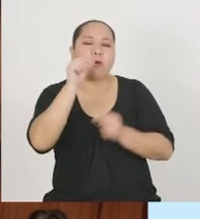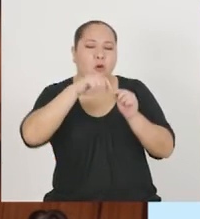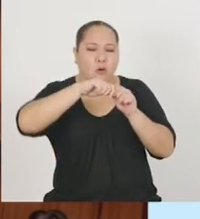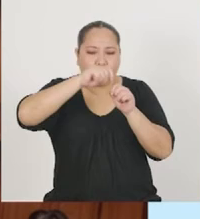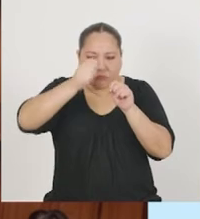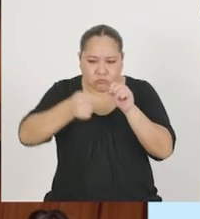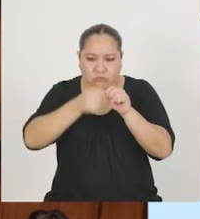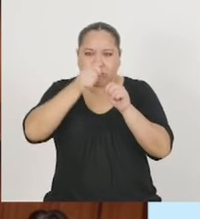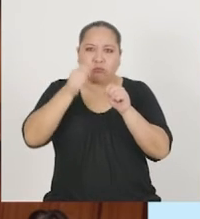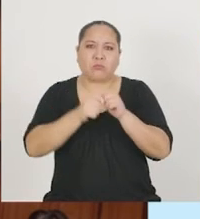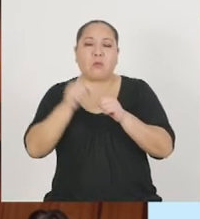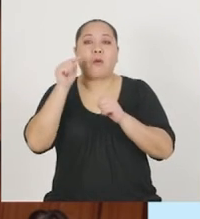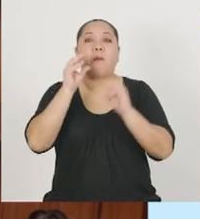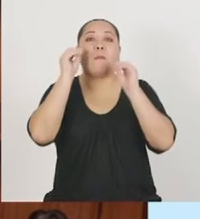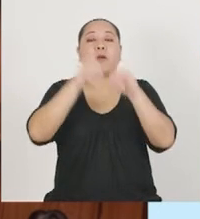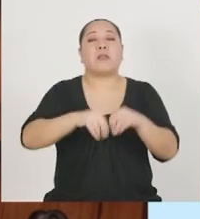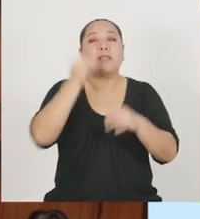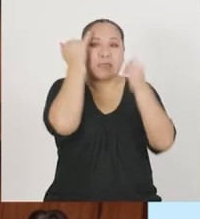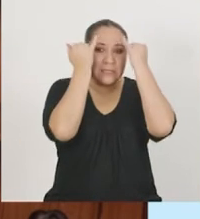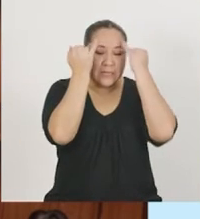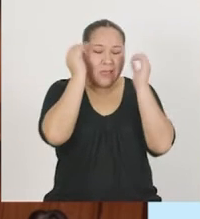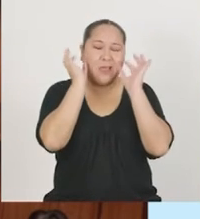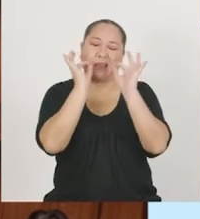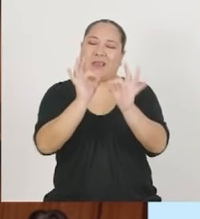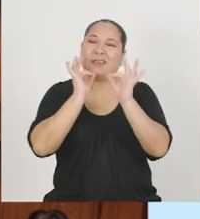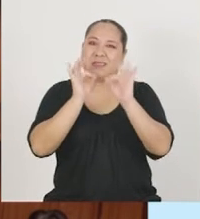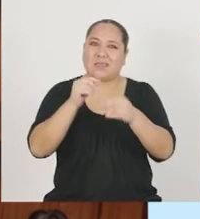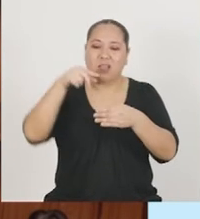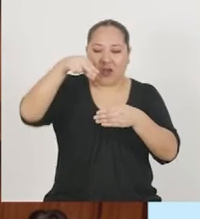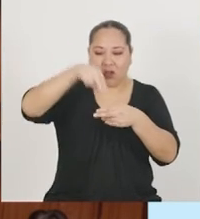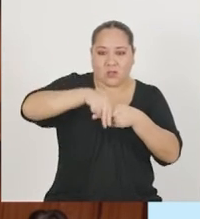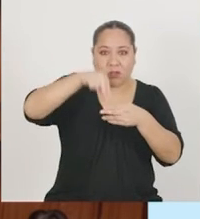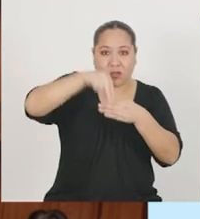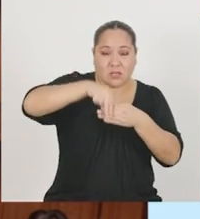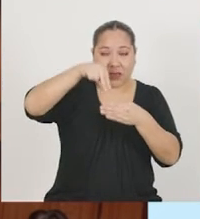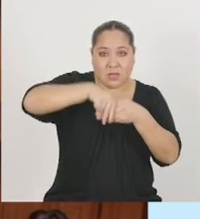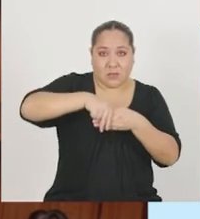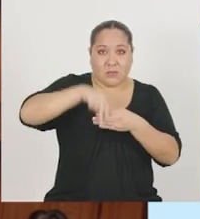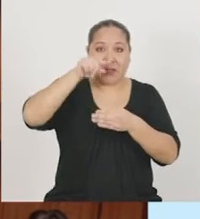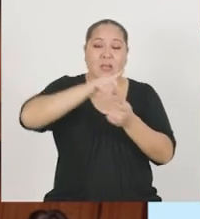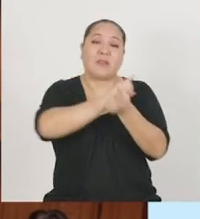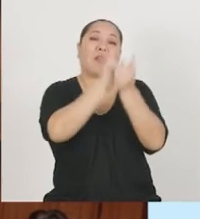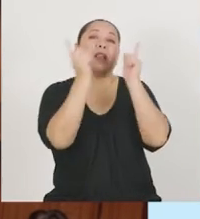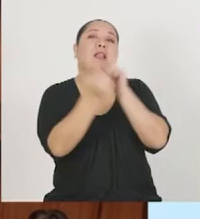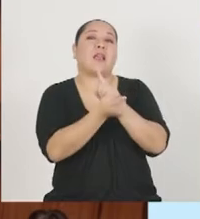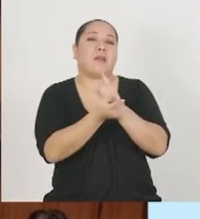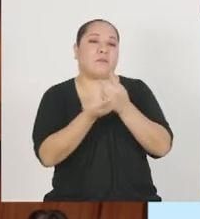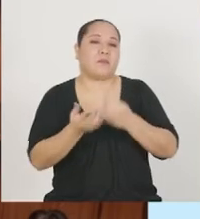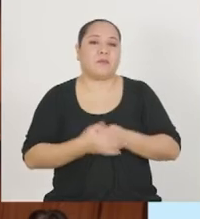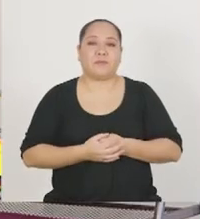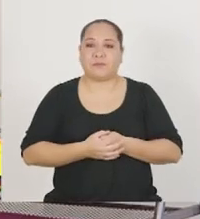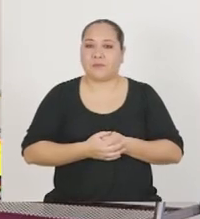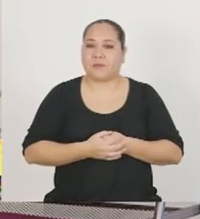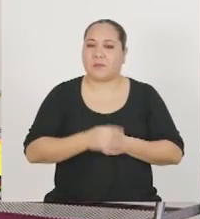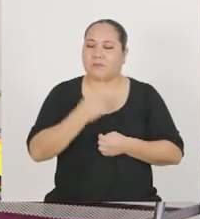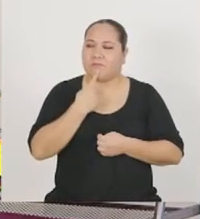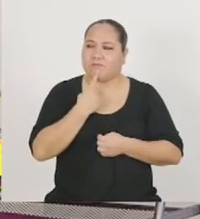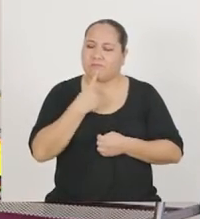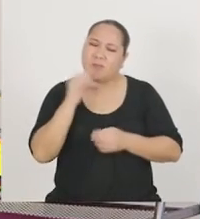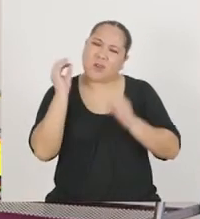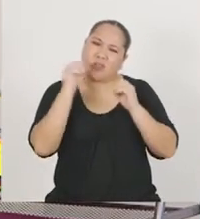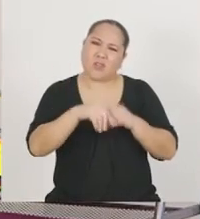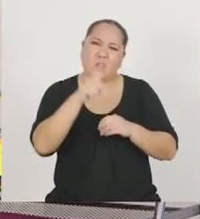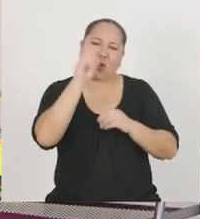poco alambre. Convirtiendo estos criterios de éxito de los clips de papel en el cambio extraje. Y